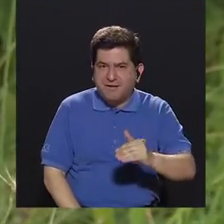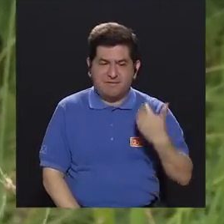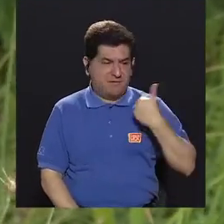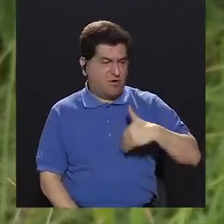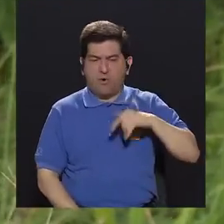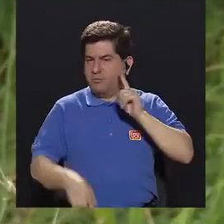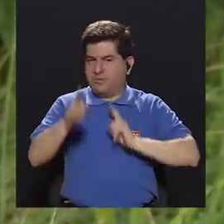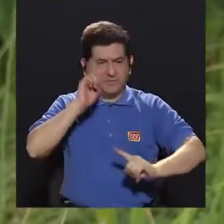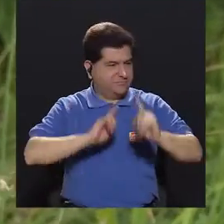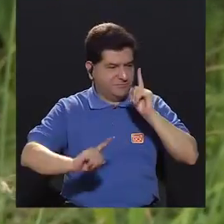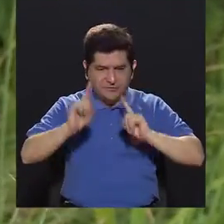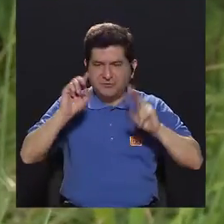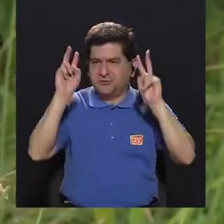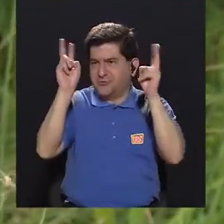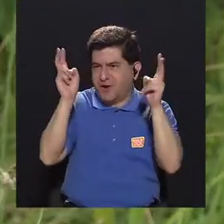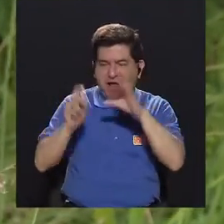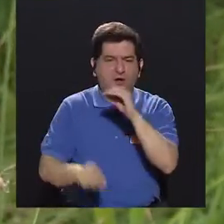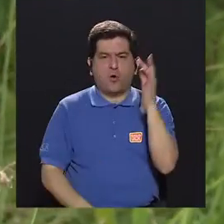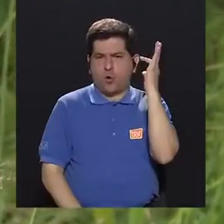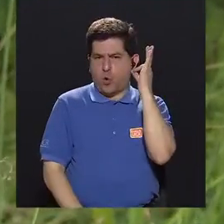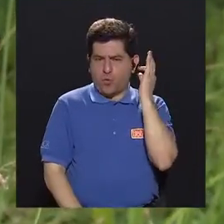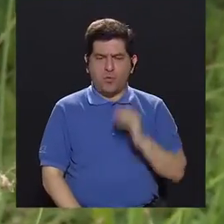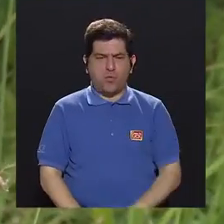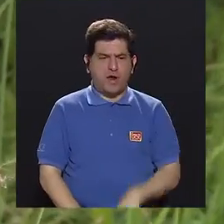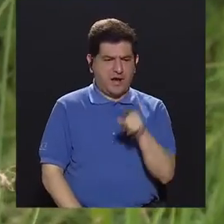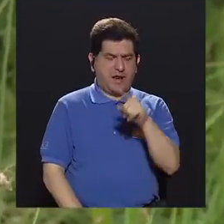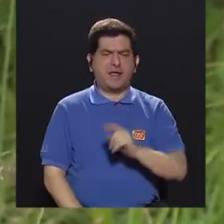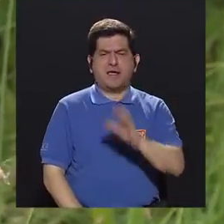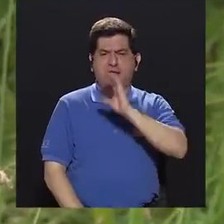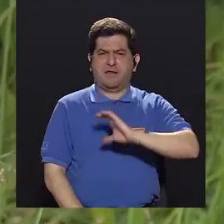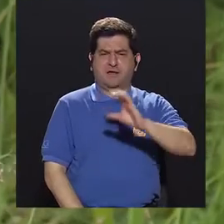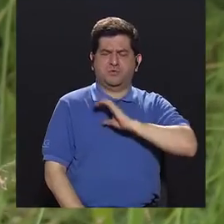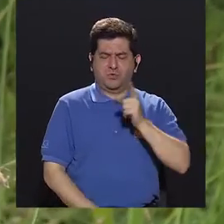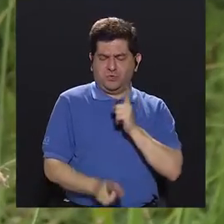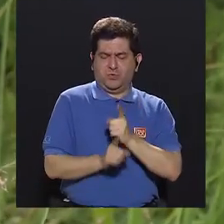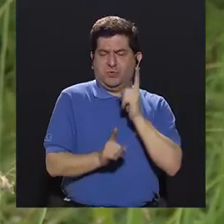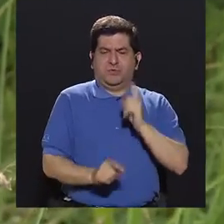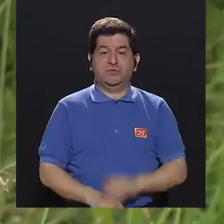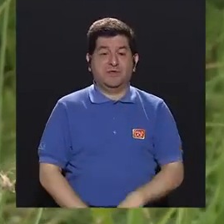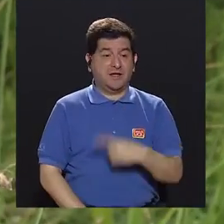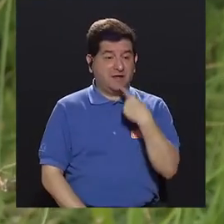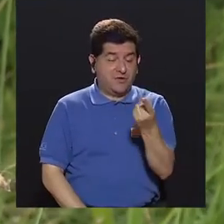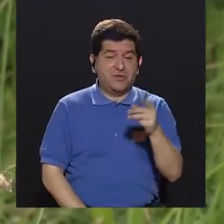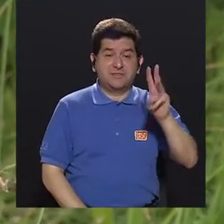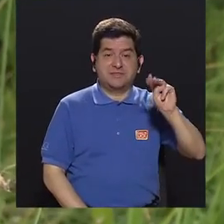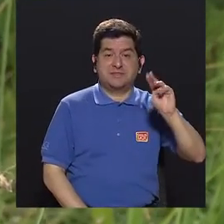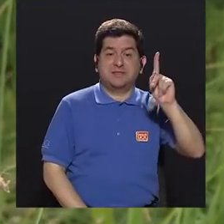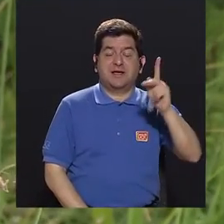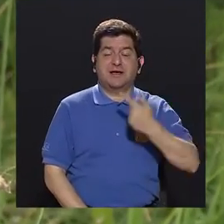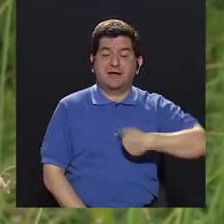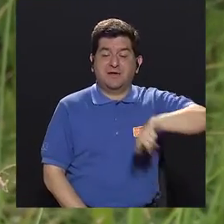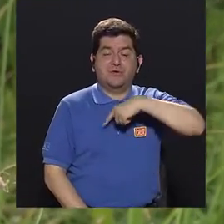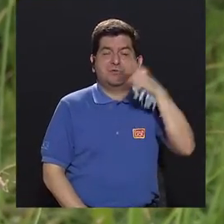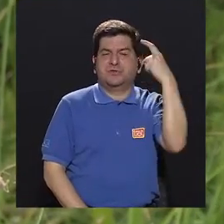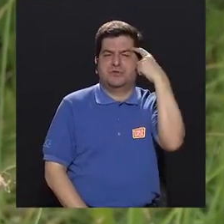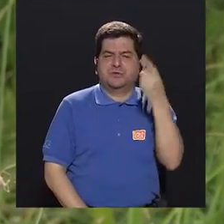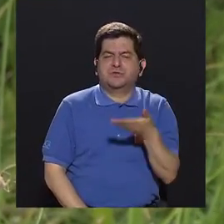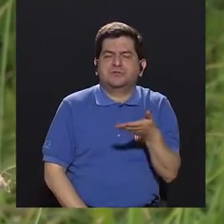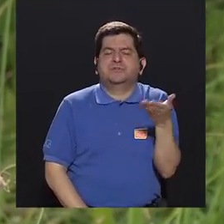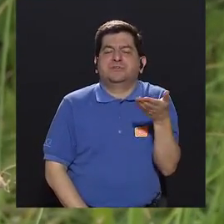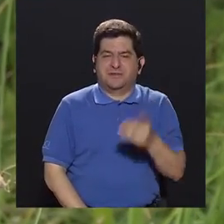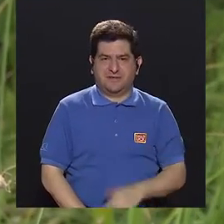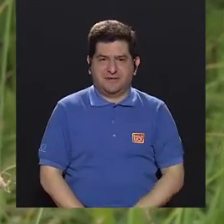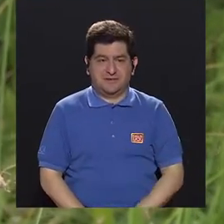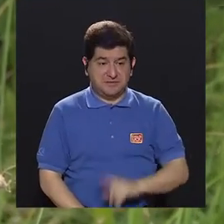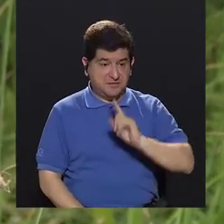Los hombres no lloran. O las mujeres deben de comportarse. Eso es a lo que refería Mirna, cómo son nuestros pensamientos. ¿Qué pasaría